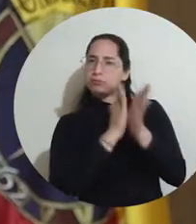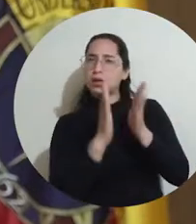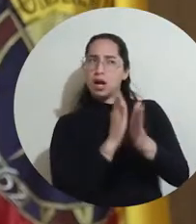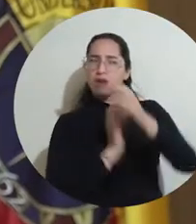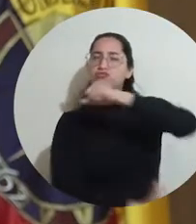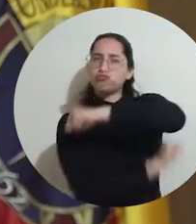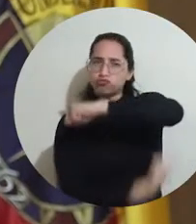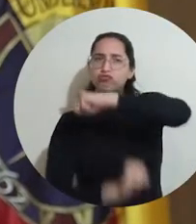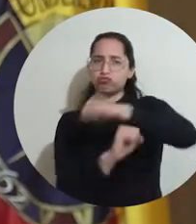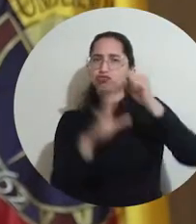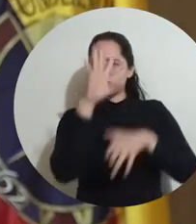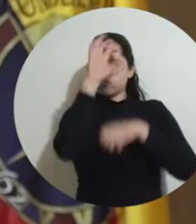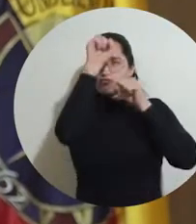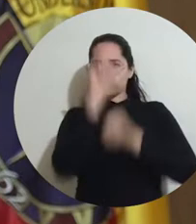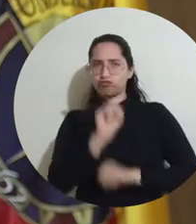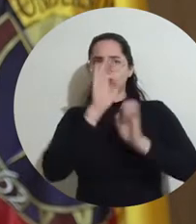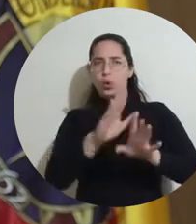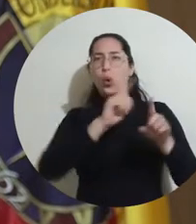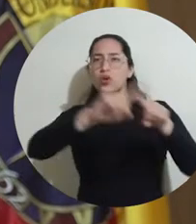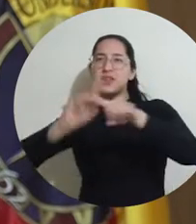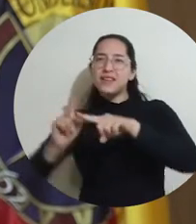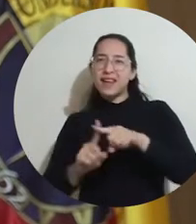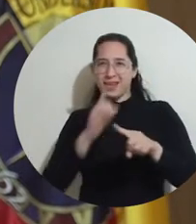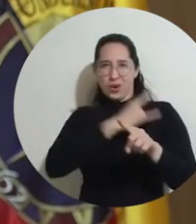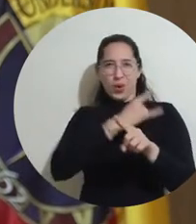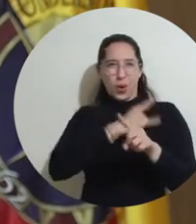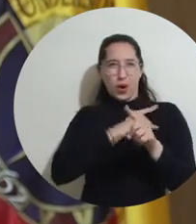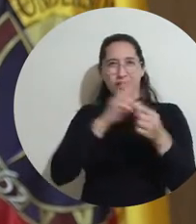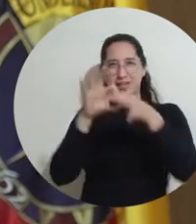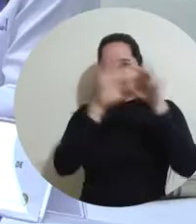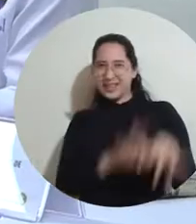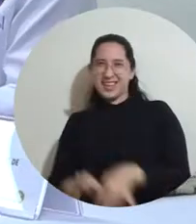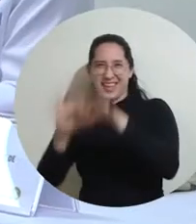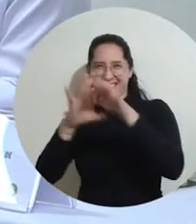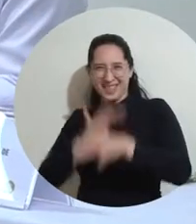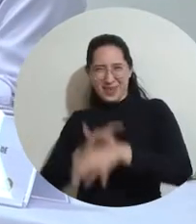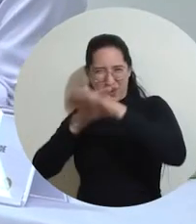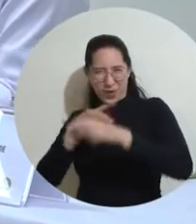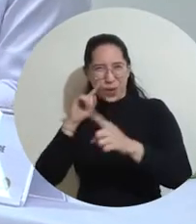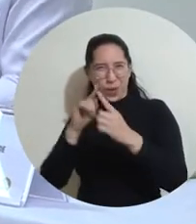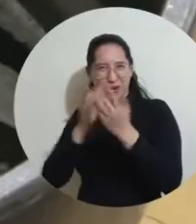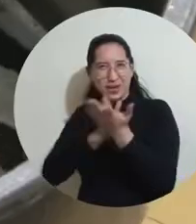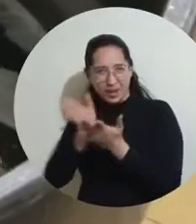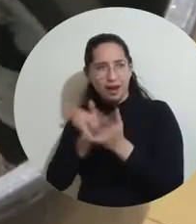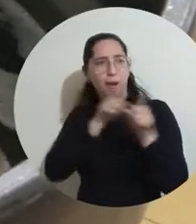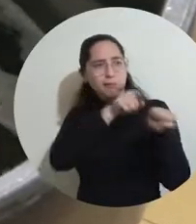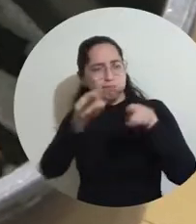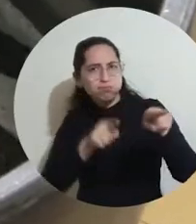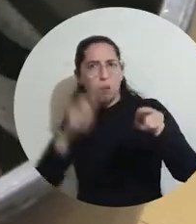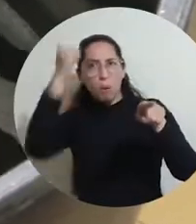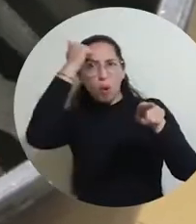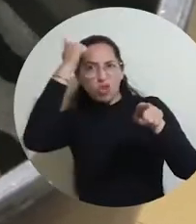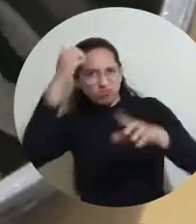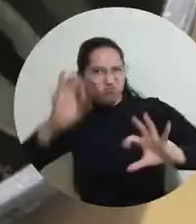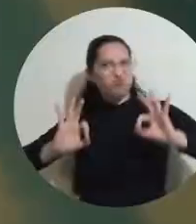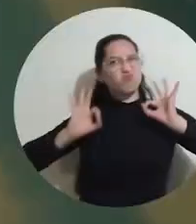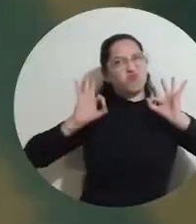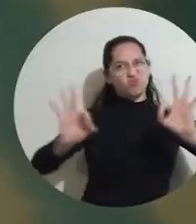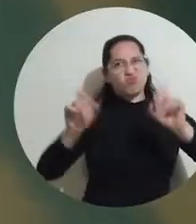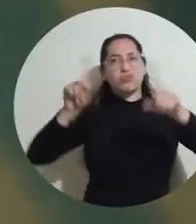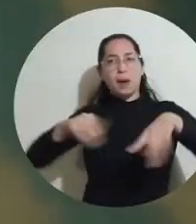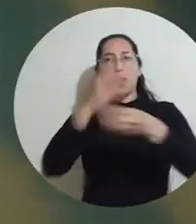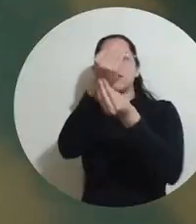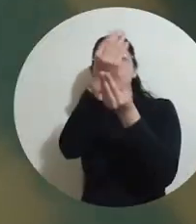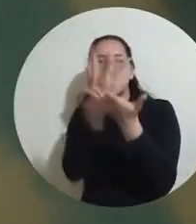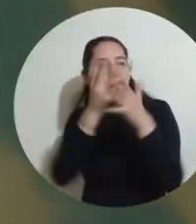la capacidad que tiene cada una de las instituciones vinculadas al doctorado, los docentes, la calidad de los docentes que tiene, en la infraestructura